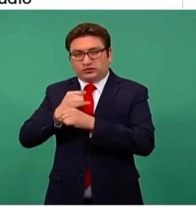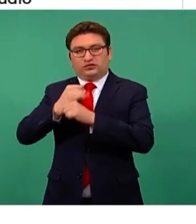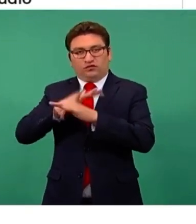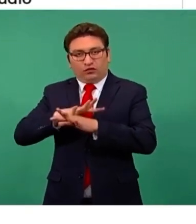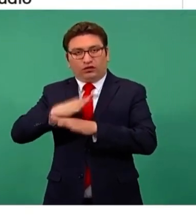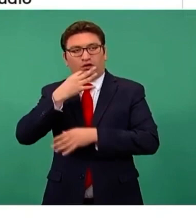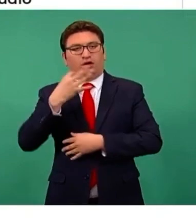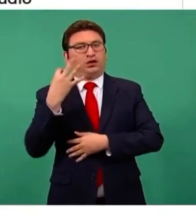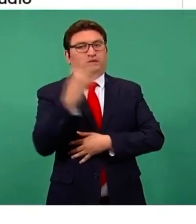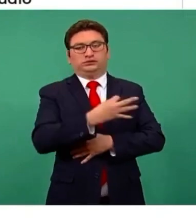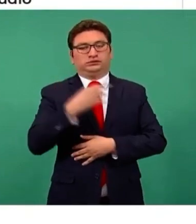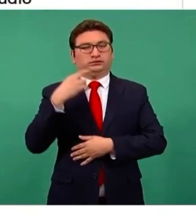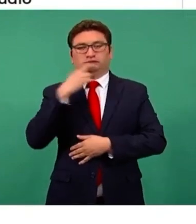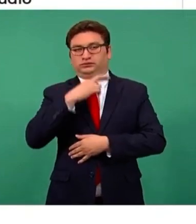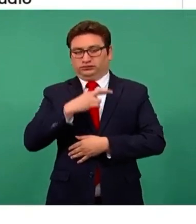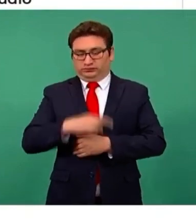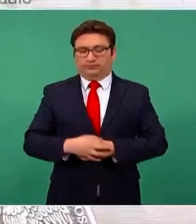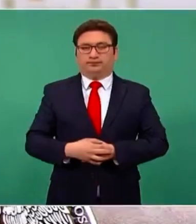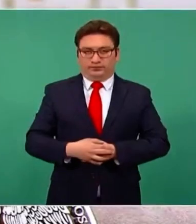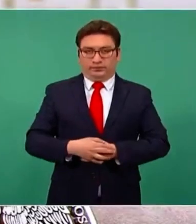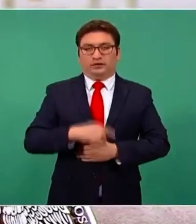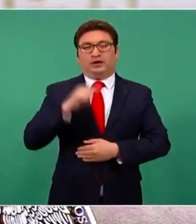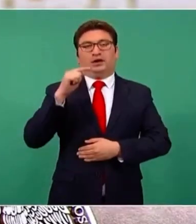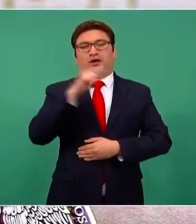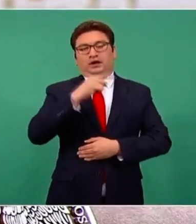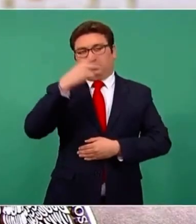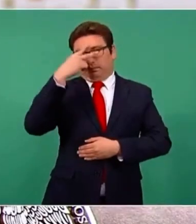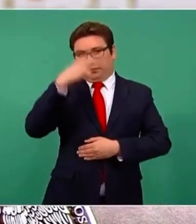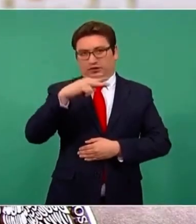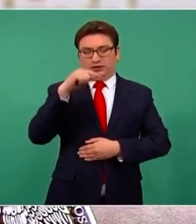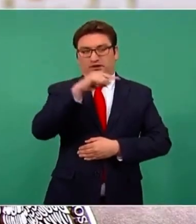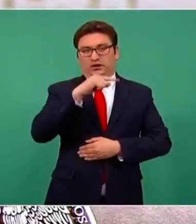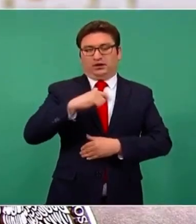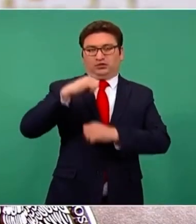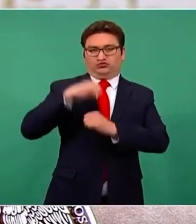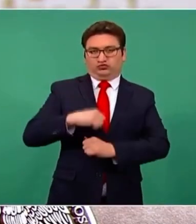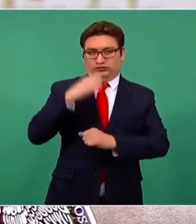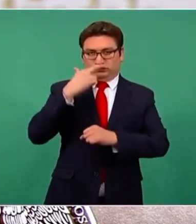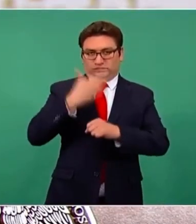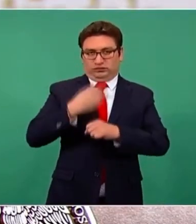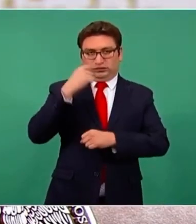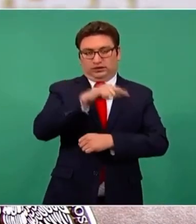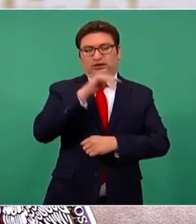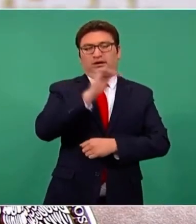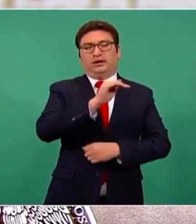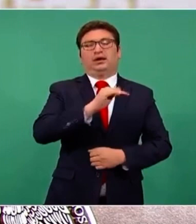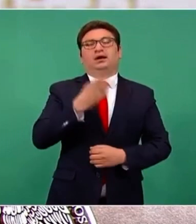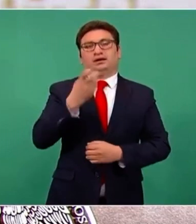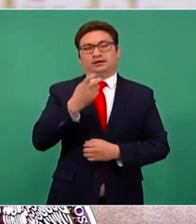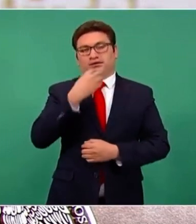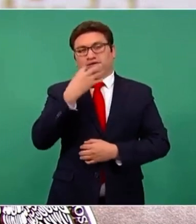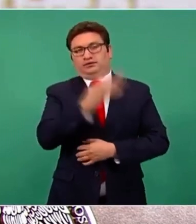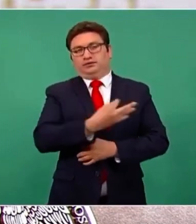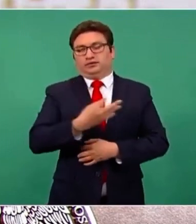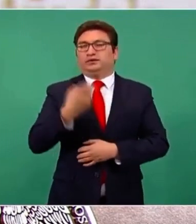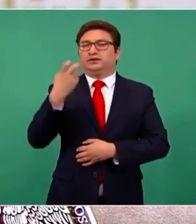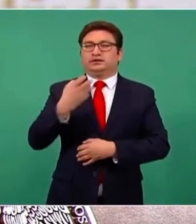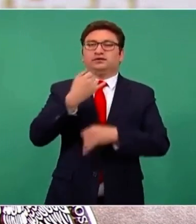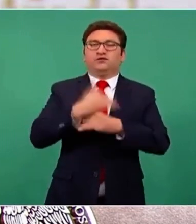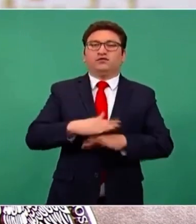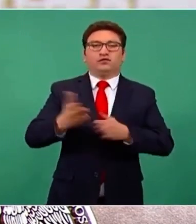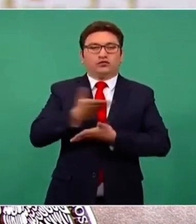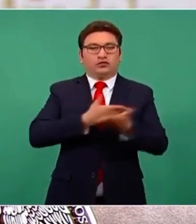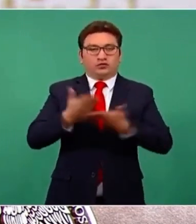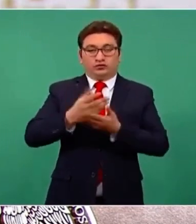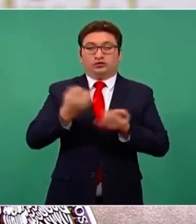inmediata y notificar a la Autoridad Sanitaria Mexicana. Es muy útil también que compartan información sobre las